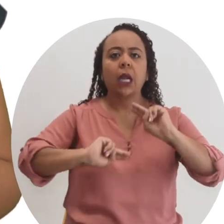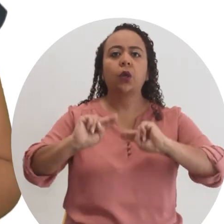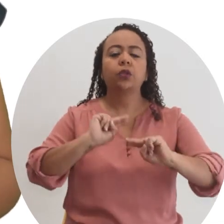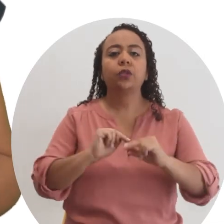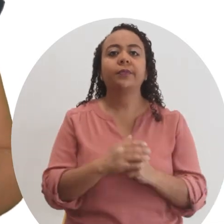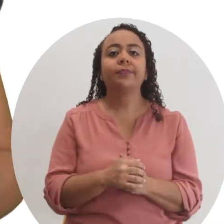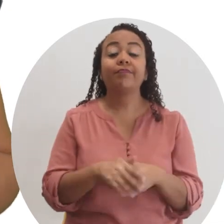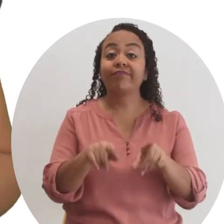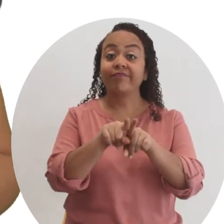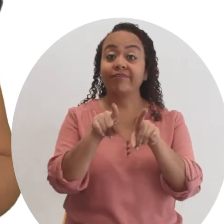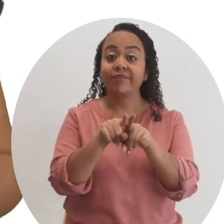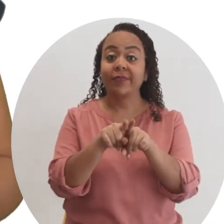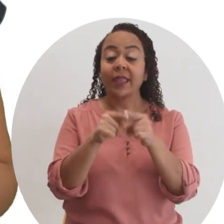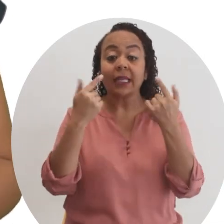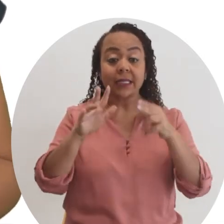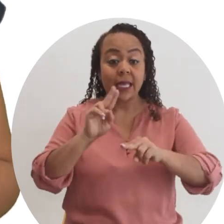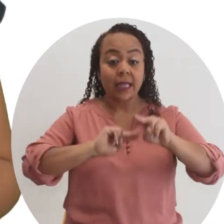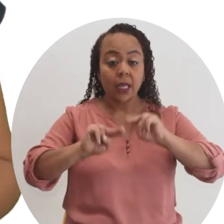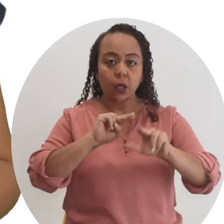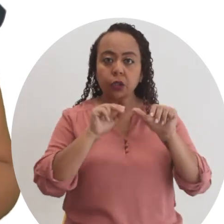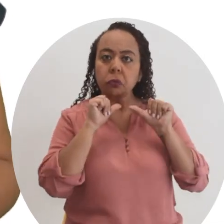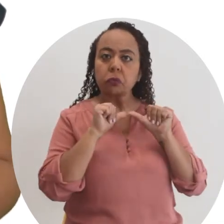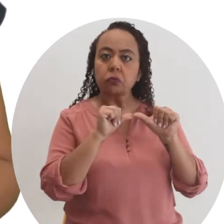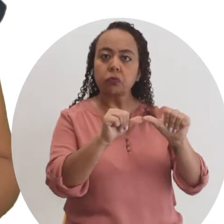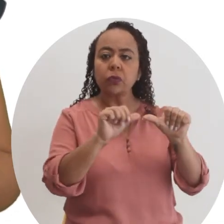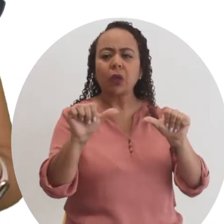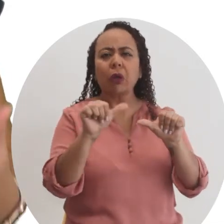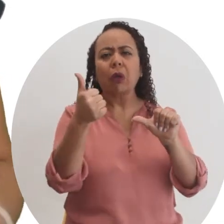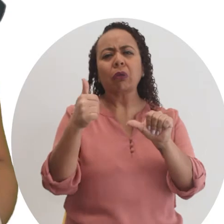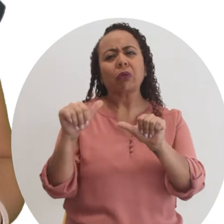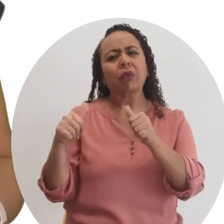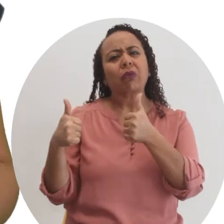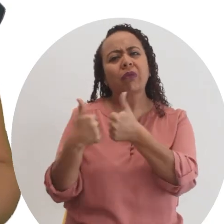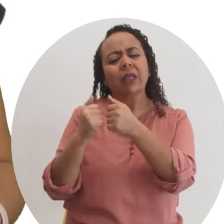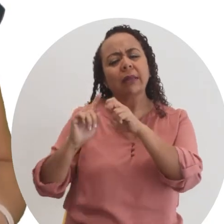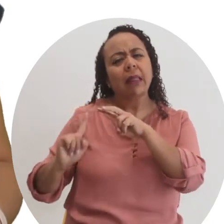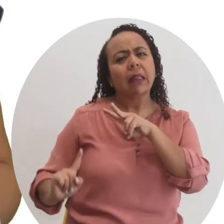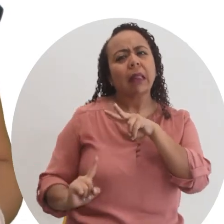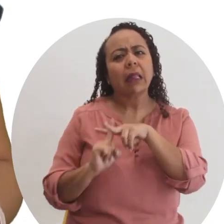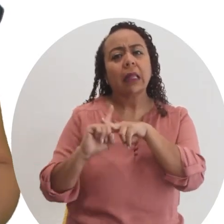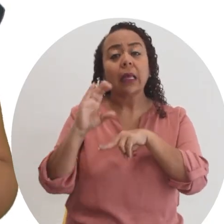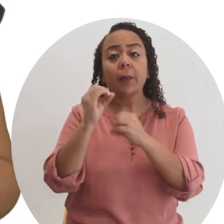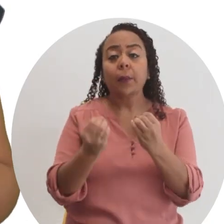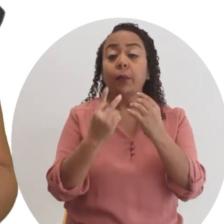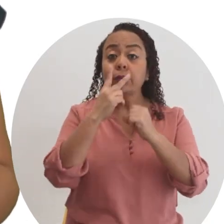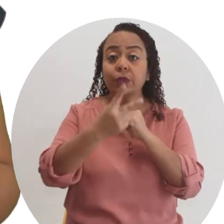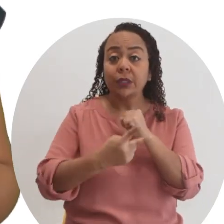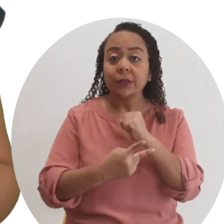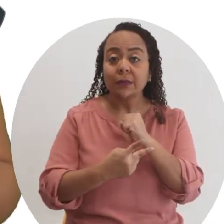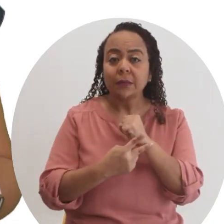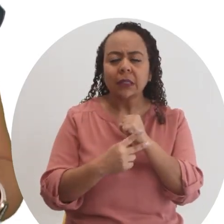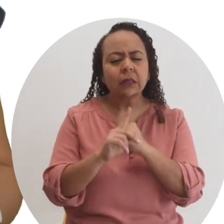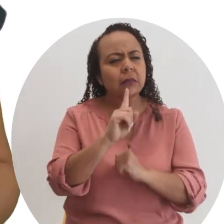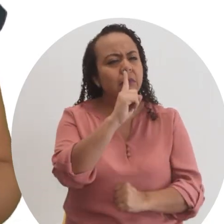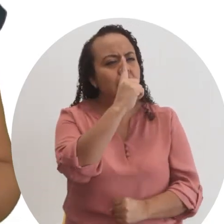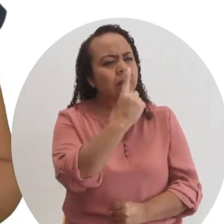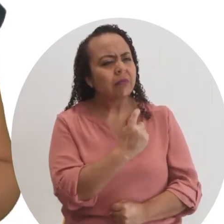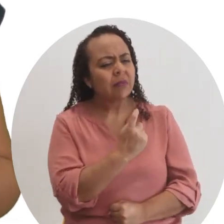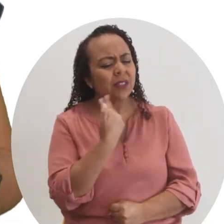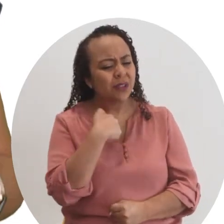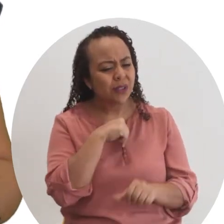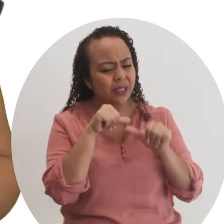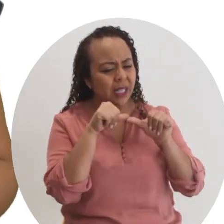negocio. Incluso cuando ya el negocio está en marcha, otra serie de retos salen a la luz y en muchas ocasiones nos hace